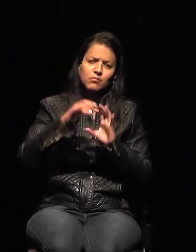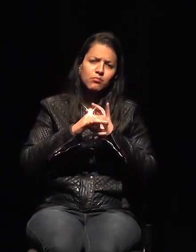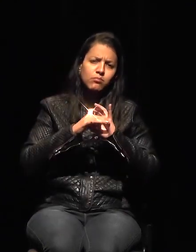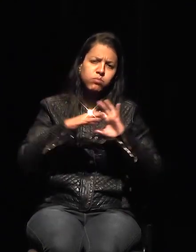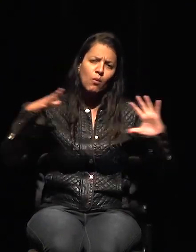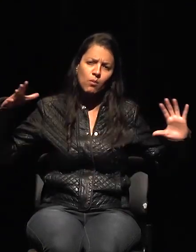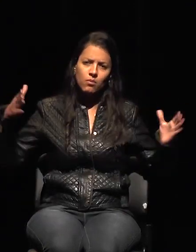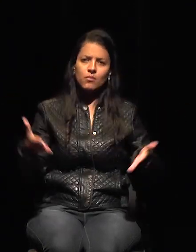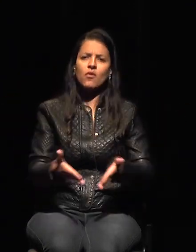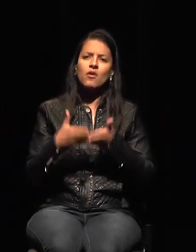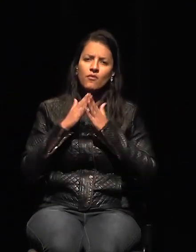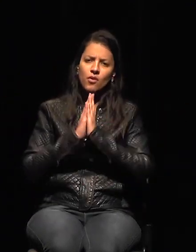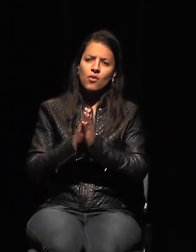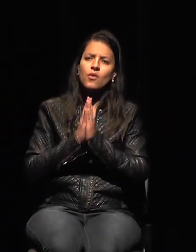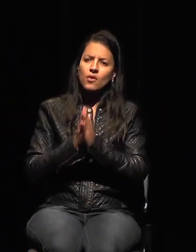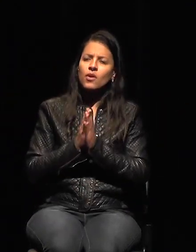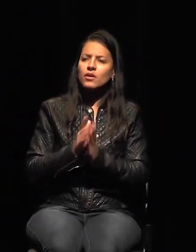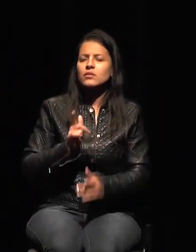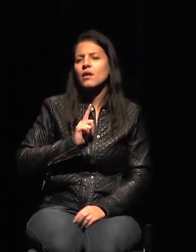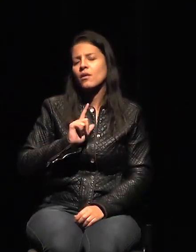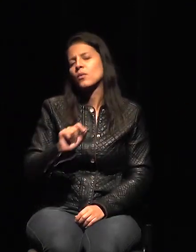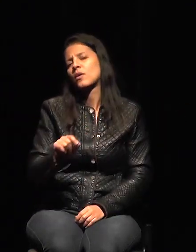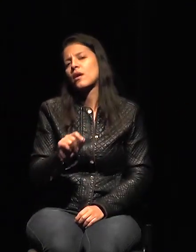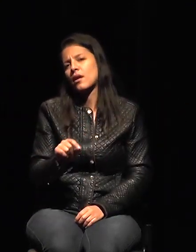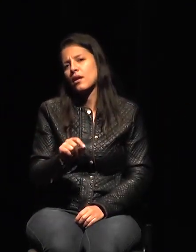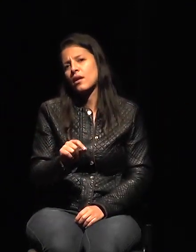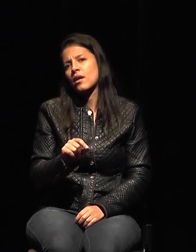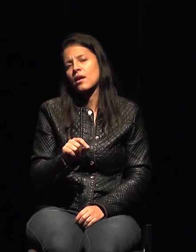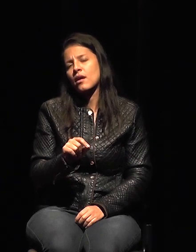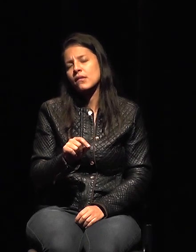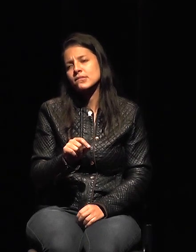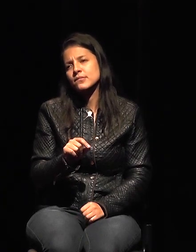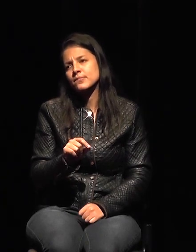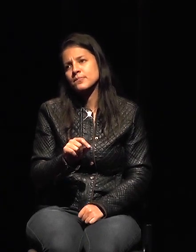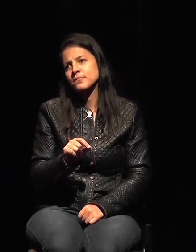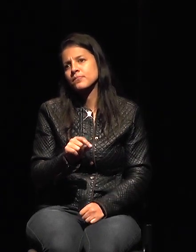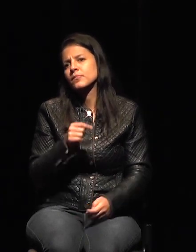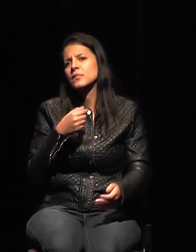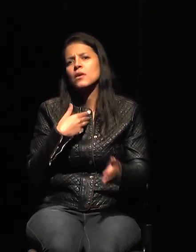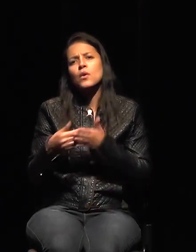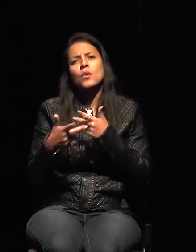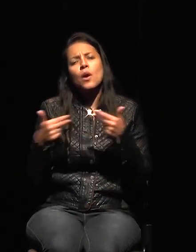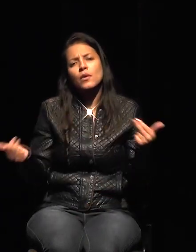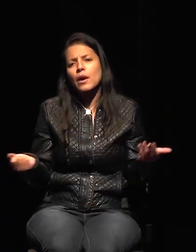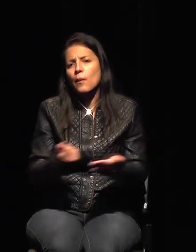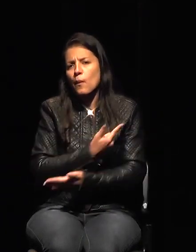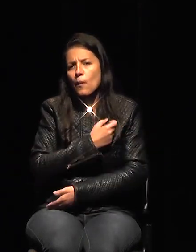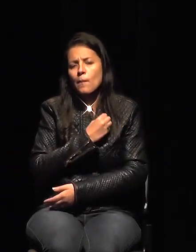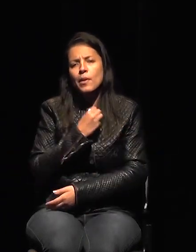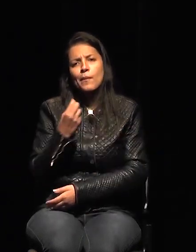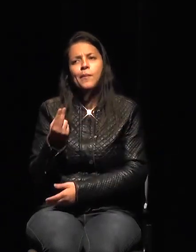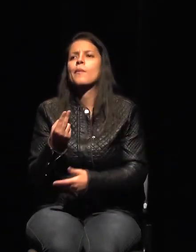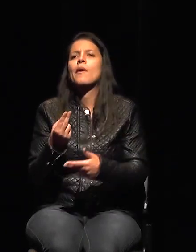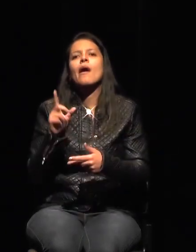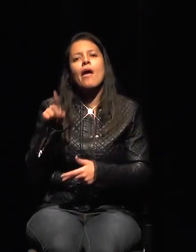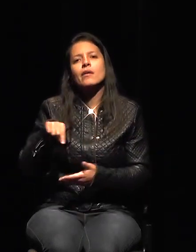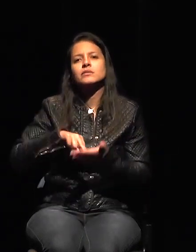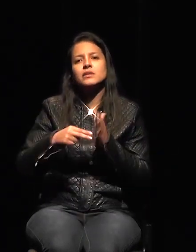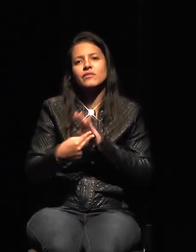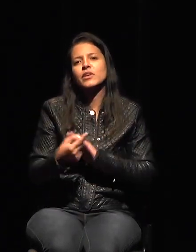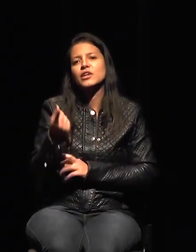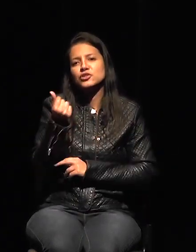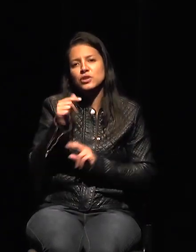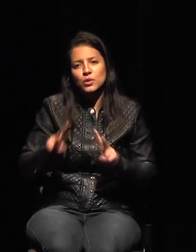asociemos el arte y la adquisición de obras de arte al lavado de dinero.